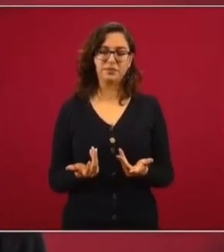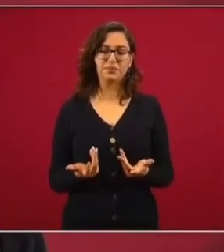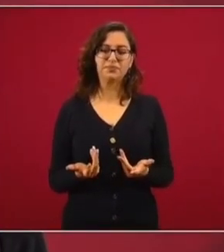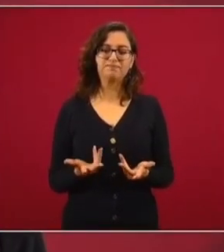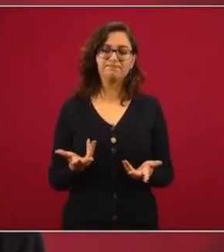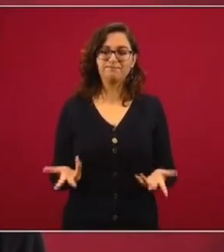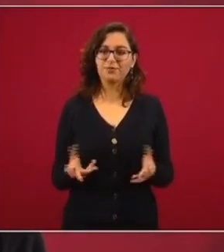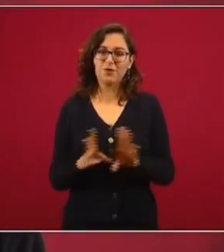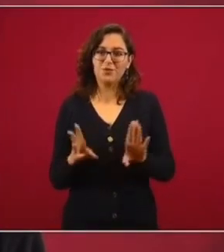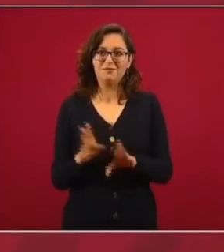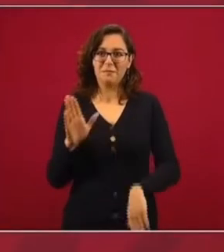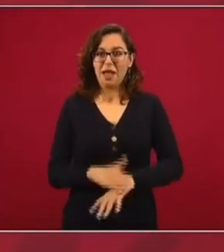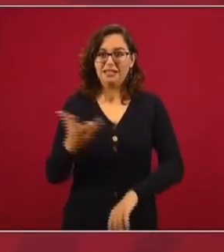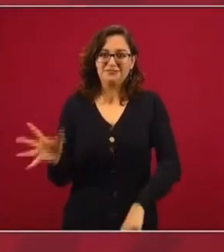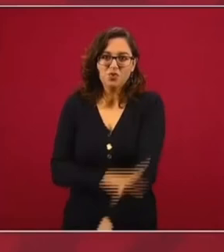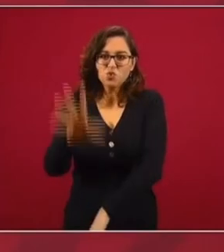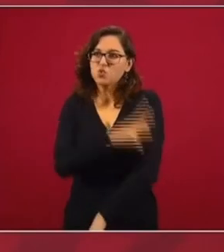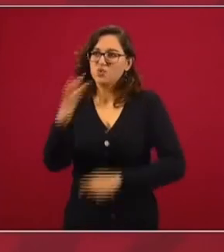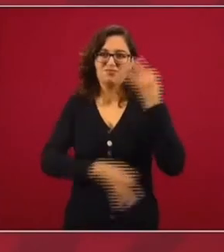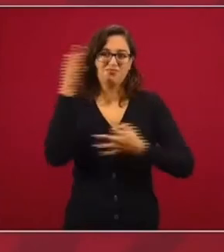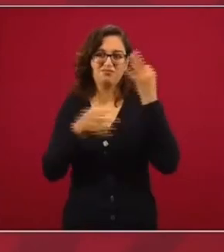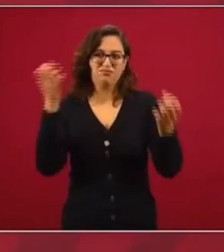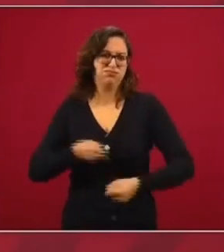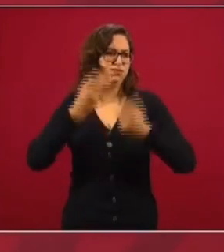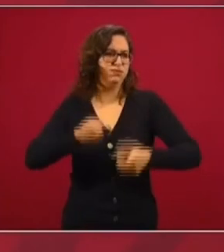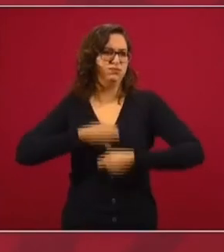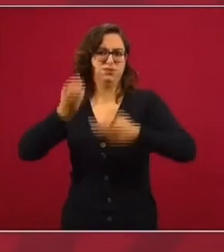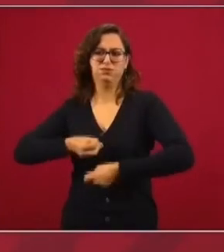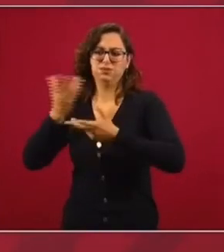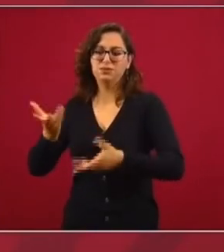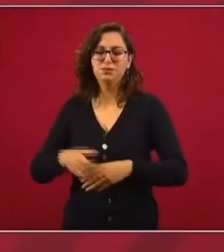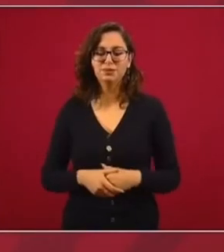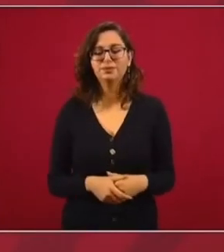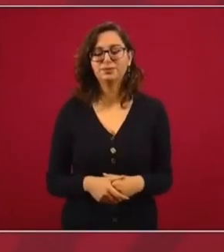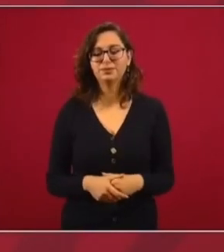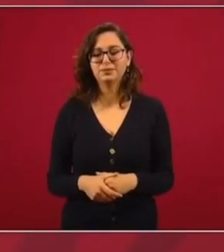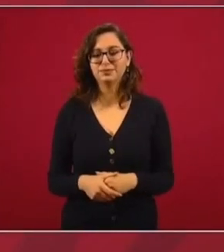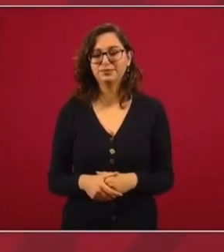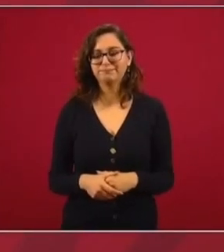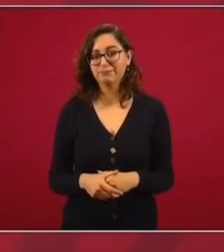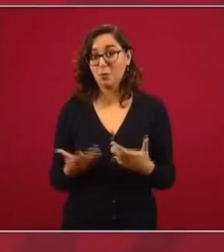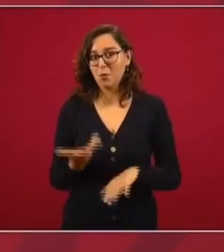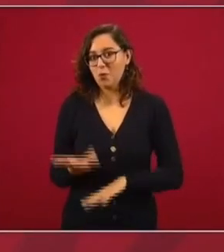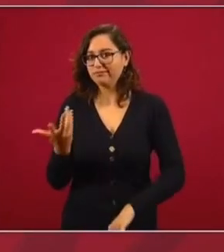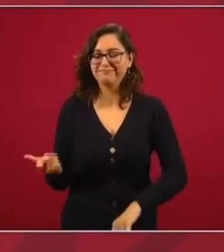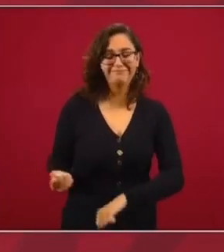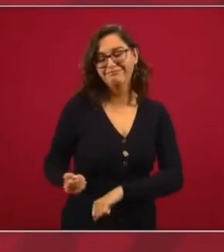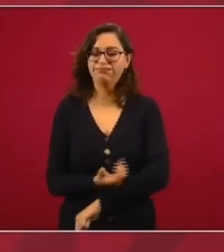Se encienden las pasiones, brota el entusiasmo.